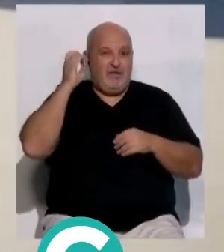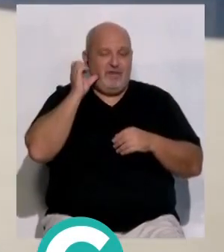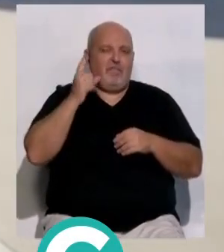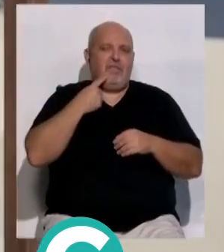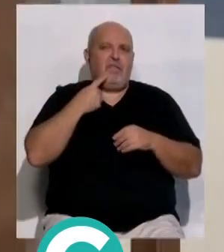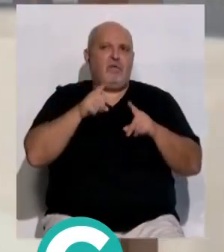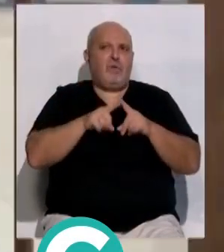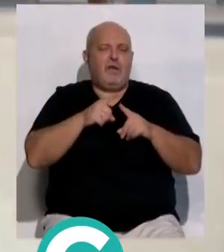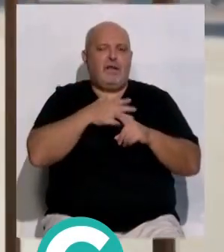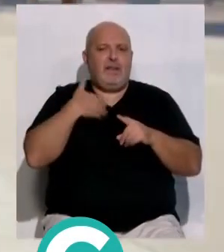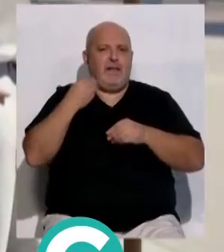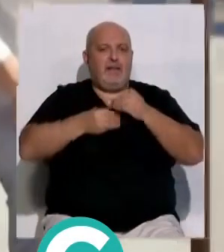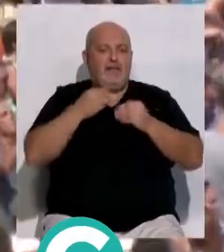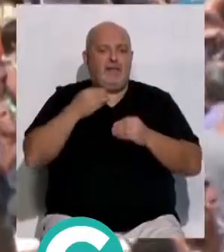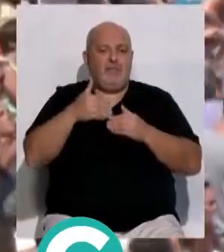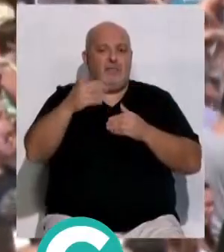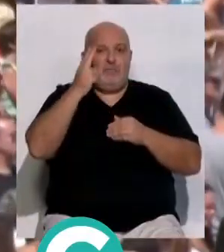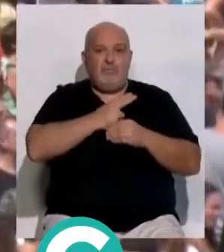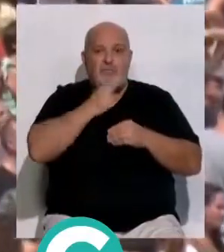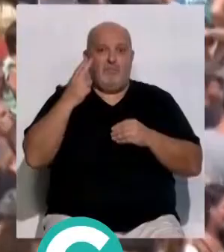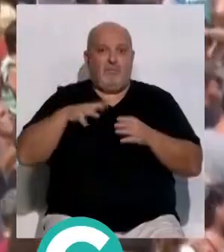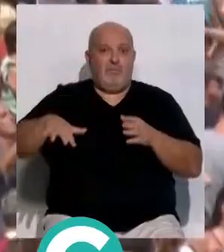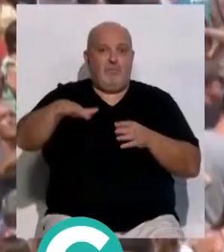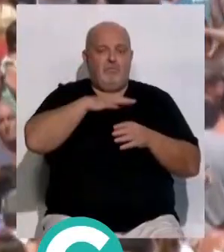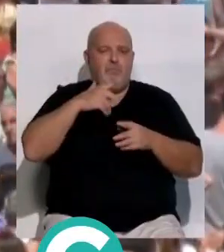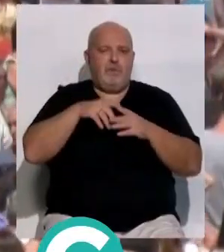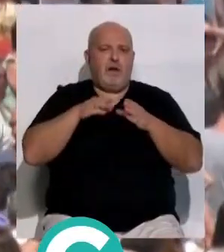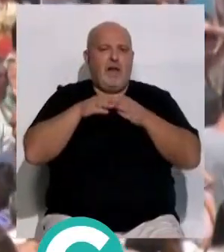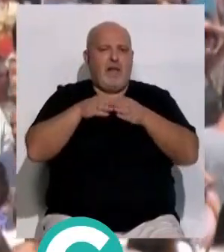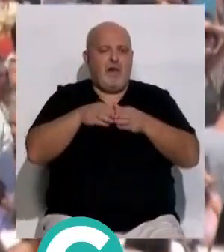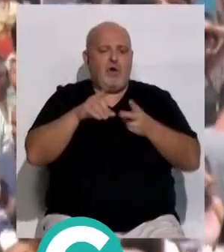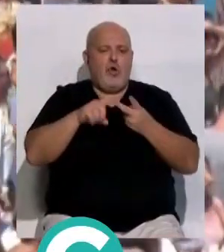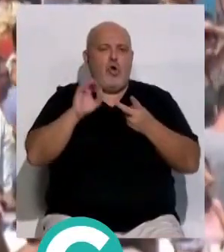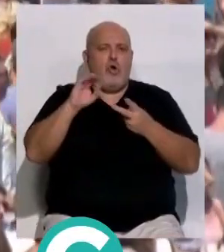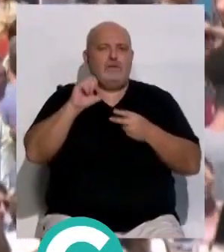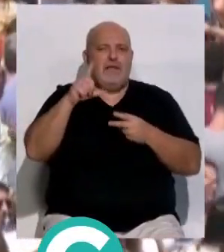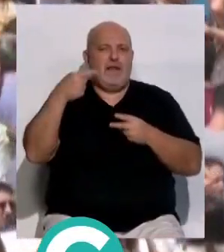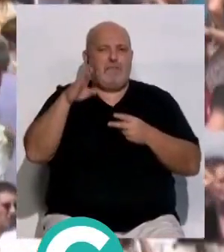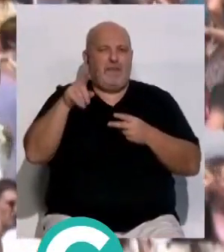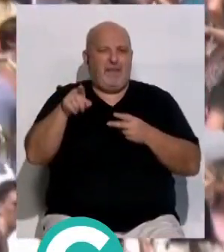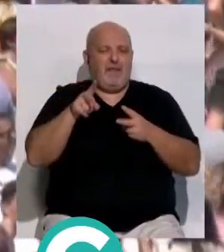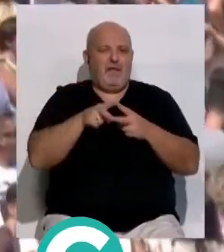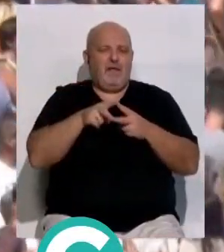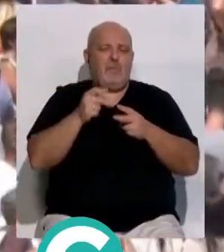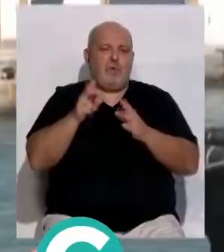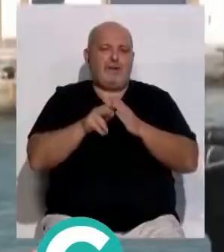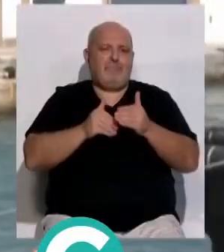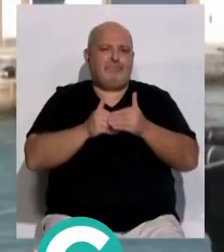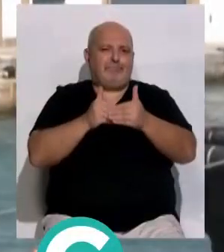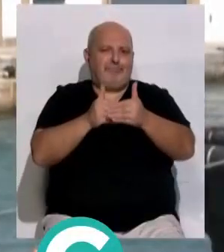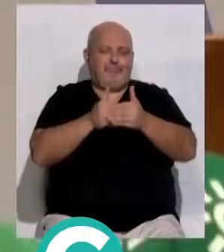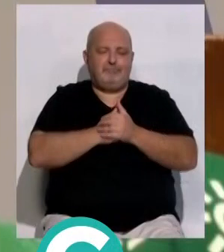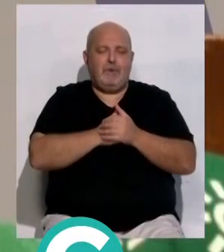Martínez, ha señalado que los eventos comprometidos en suelo portuario, como la Gran Regata o la SELGP, han producido cierto retraso.